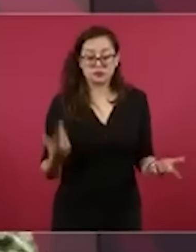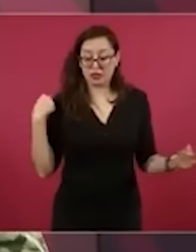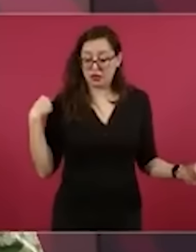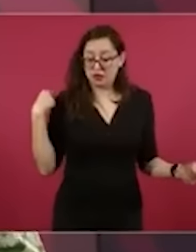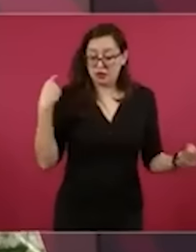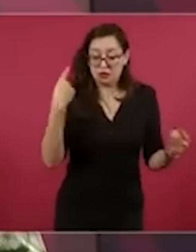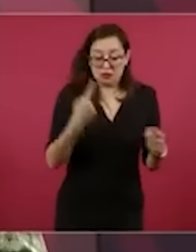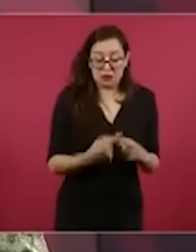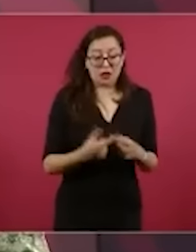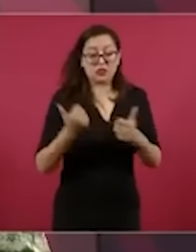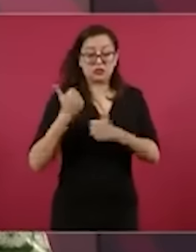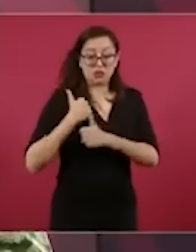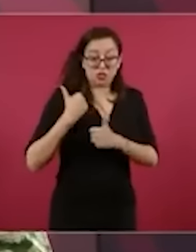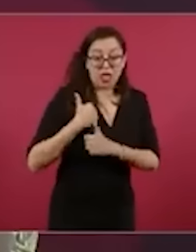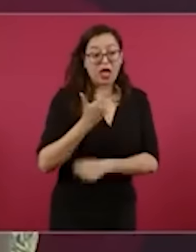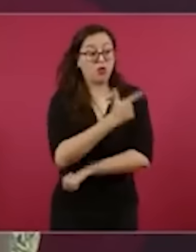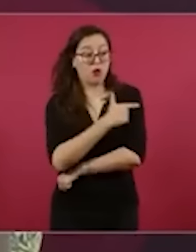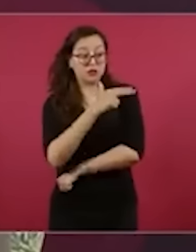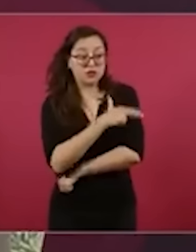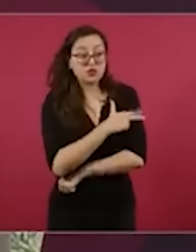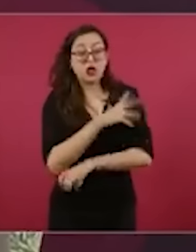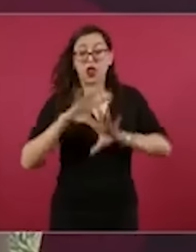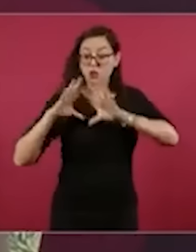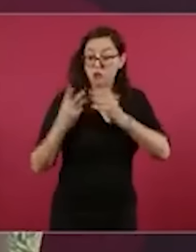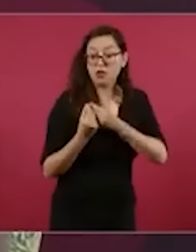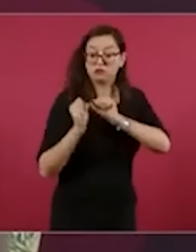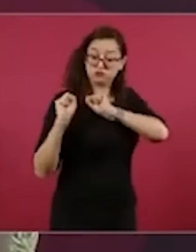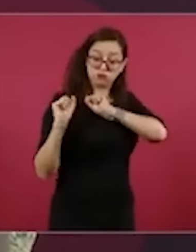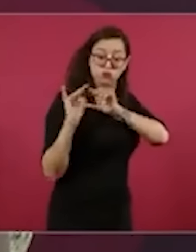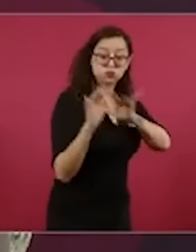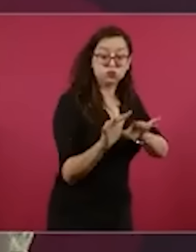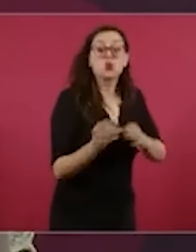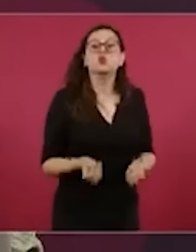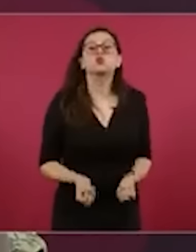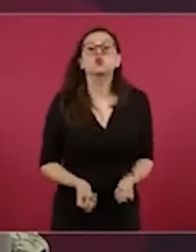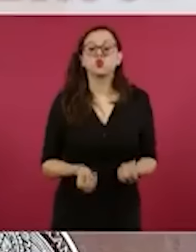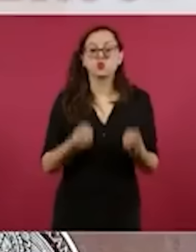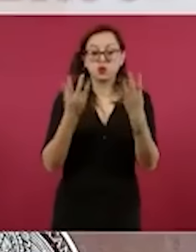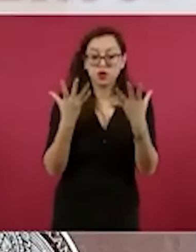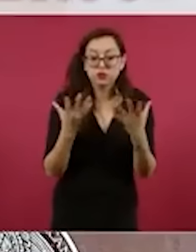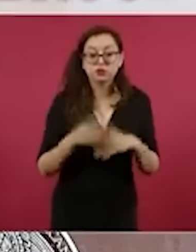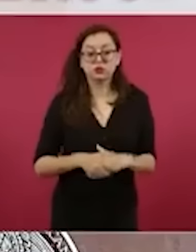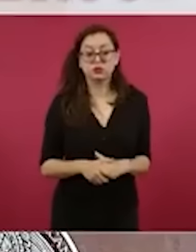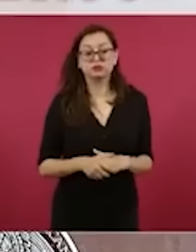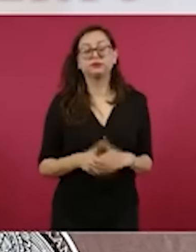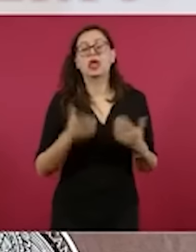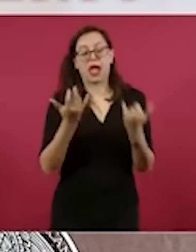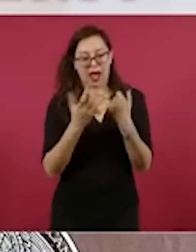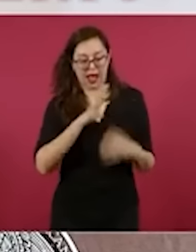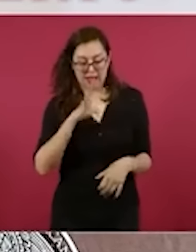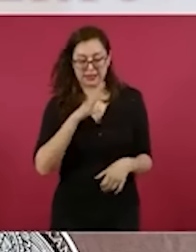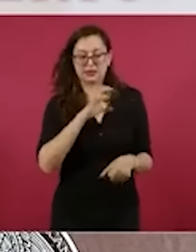de los diversos refuerzos que se han presentado en el área, incluyendo fuerzas especiales, paracaidistas,